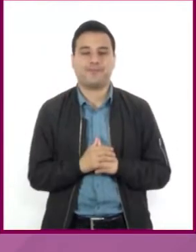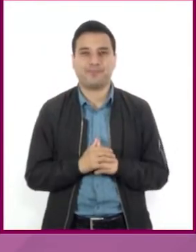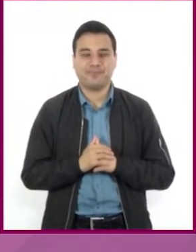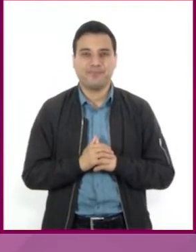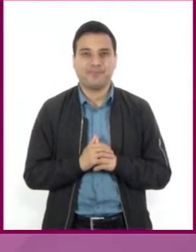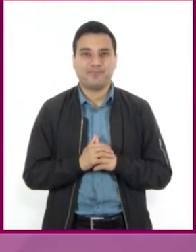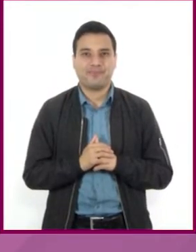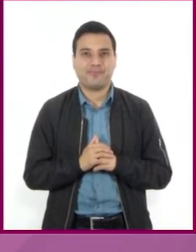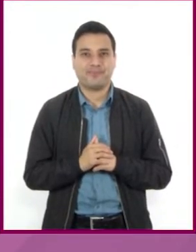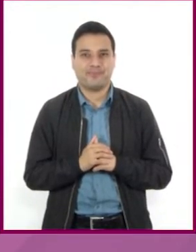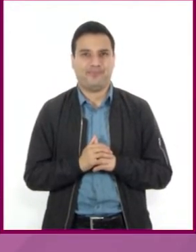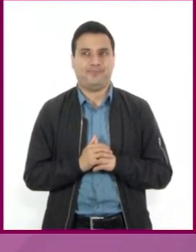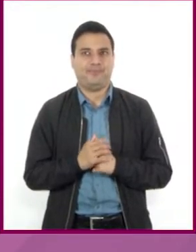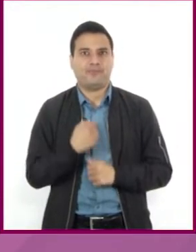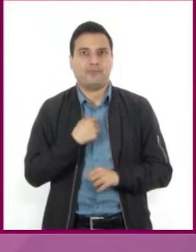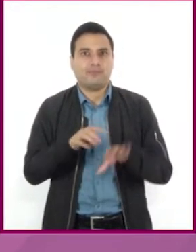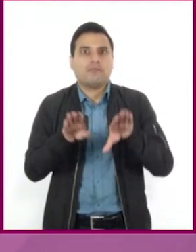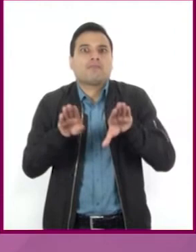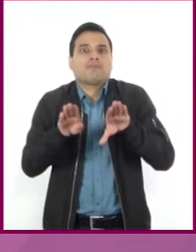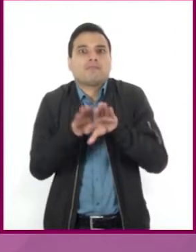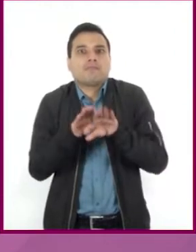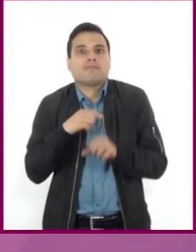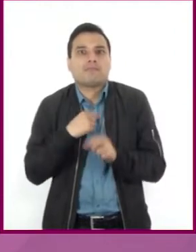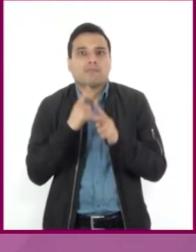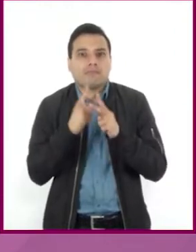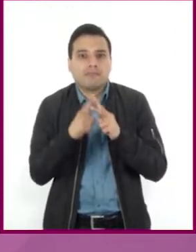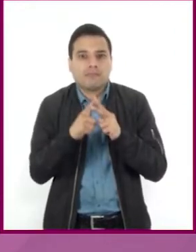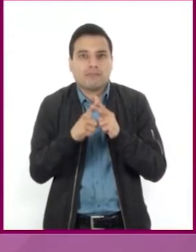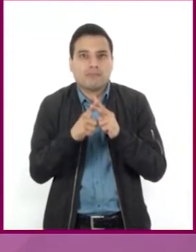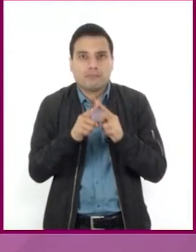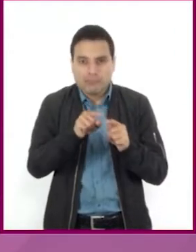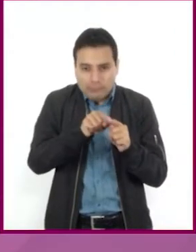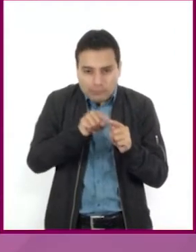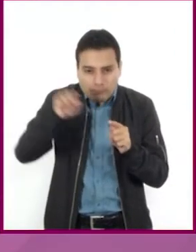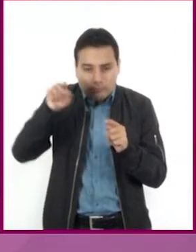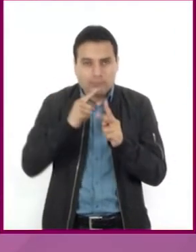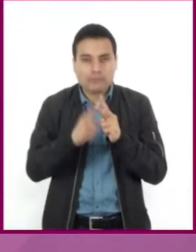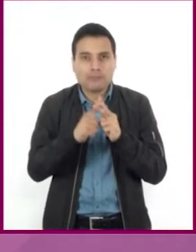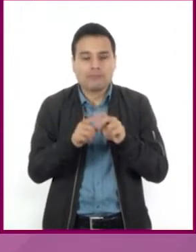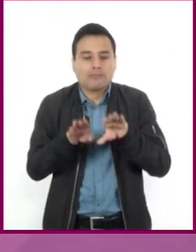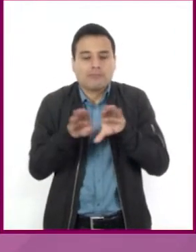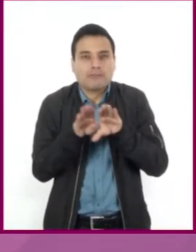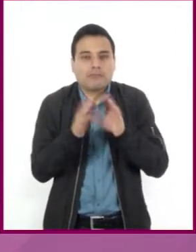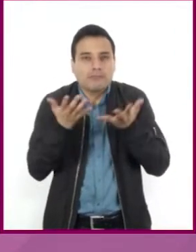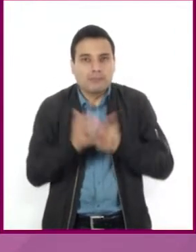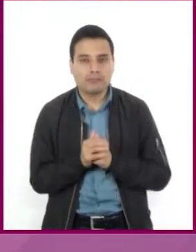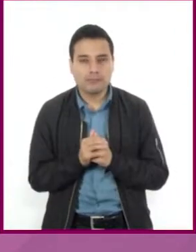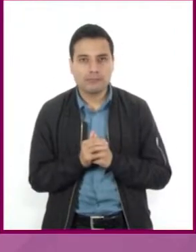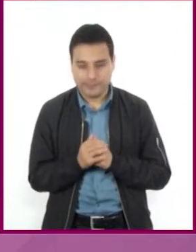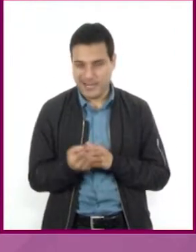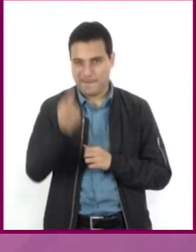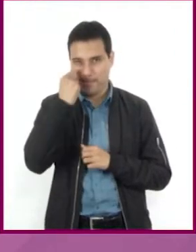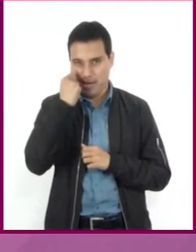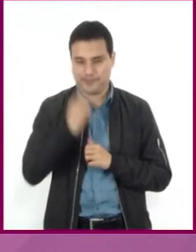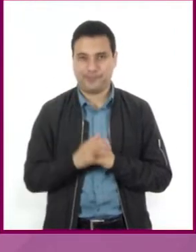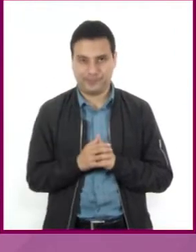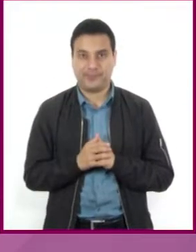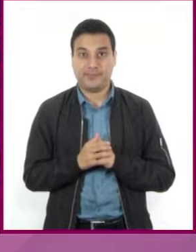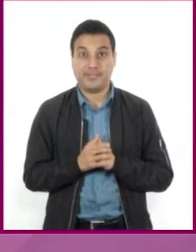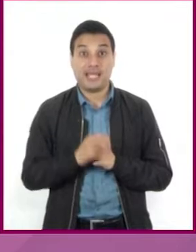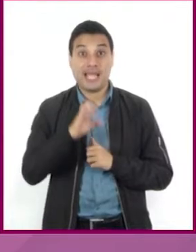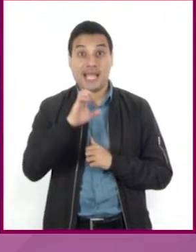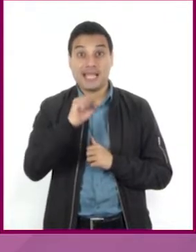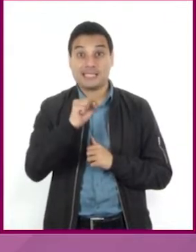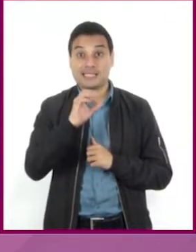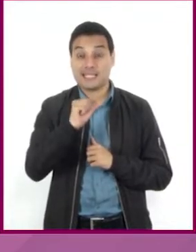¿Y cómo le hacemos para calcular la distancia de un lugar a otro en un mapa? Para eso necesitas la escala gráfica.